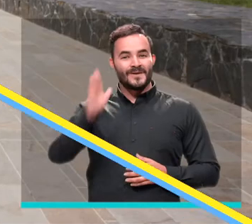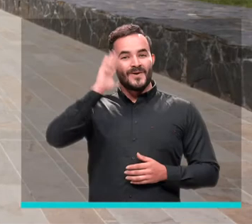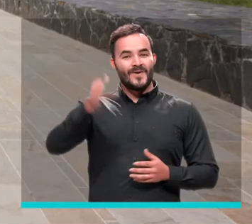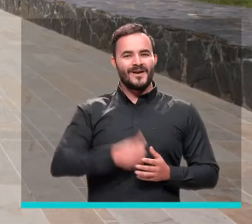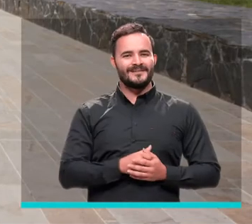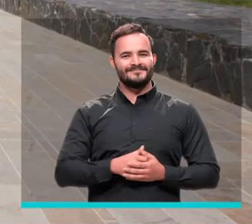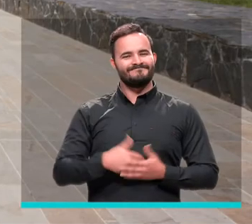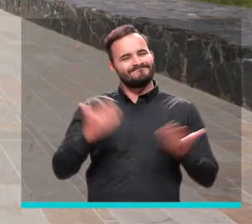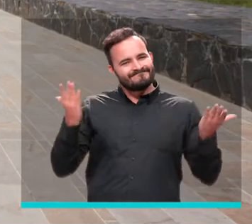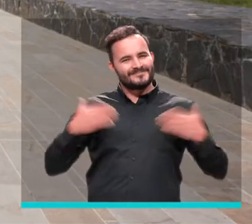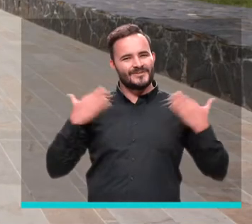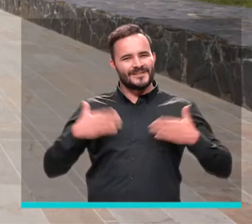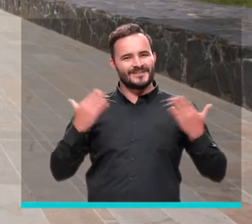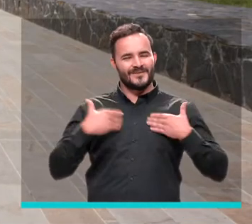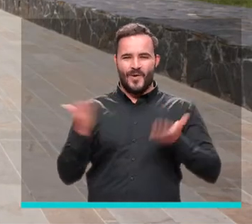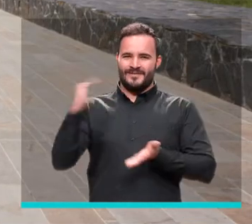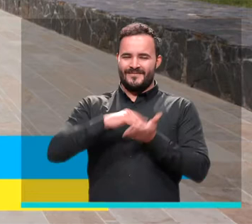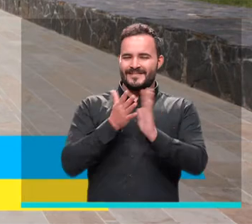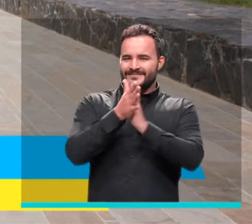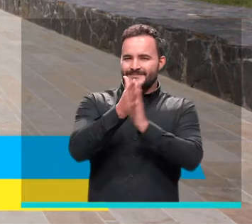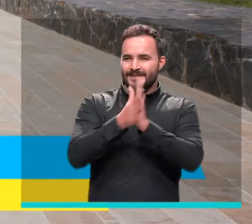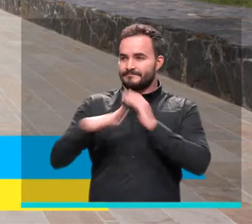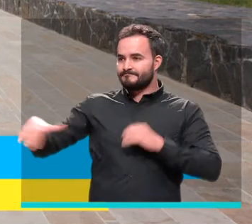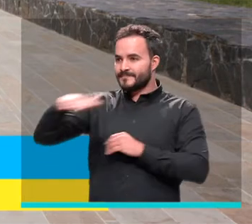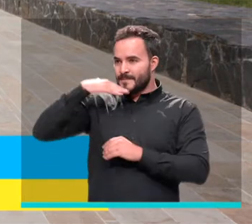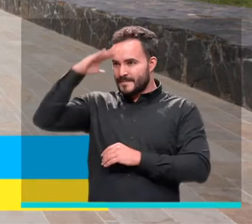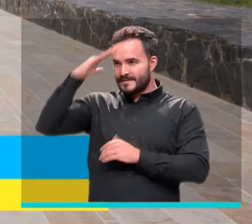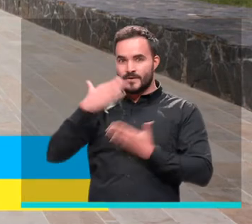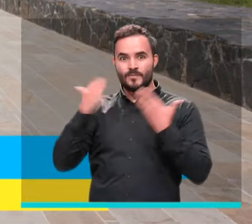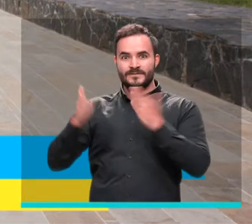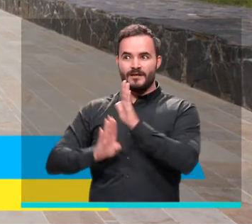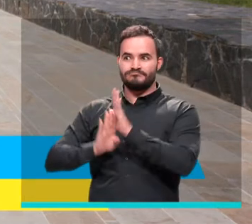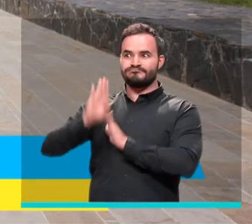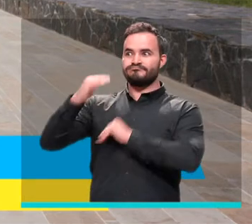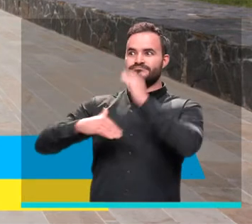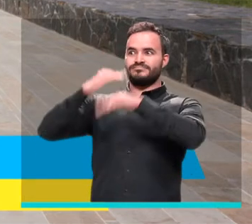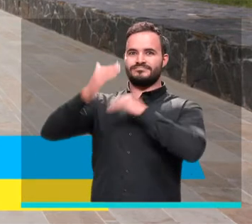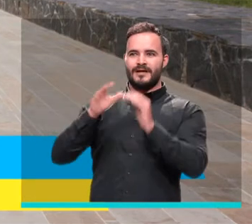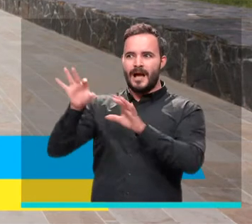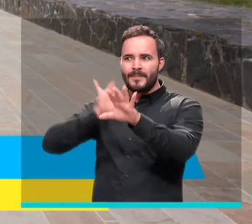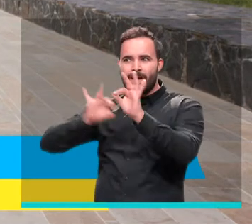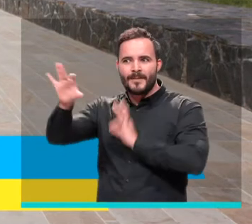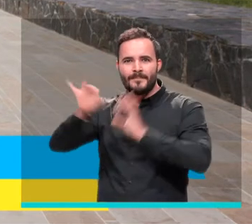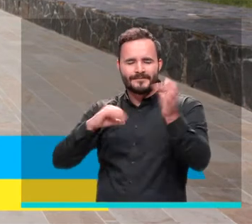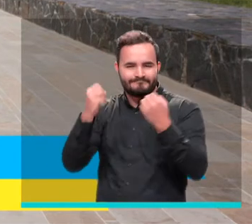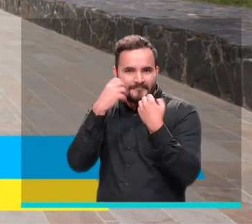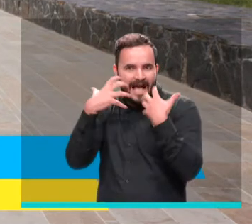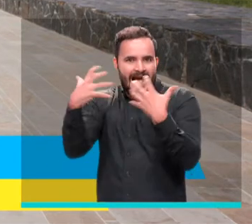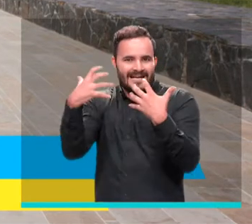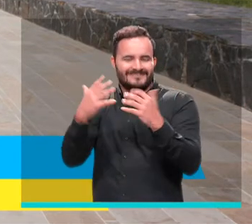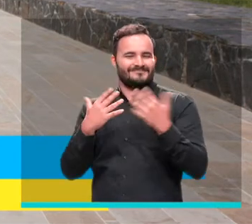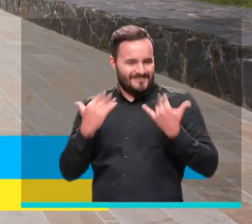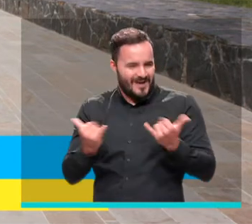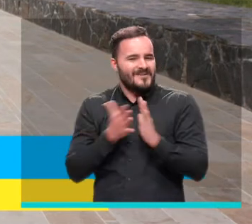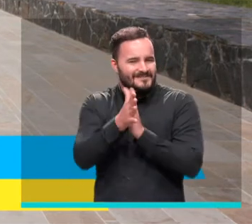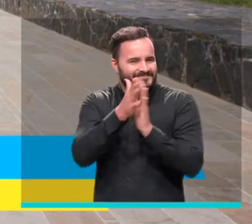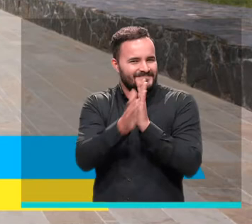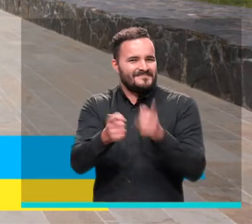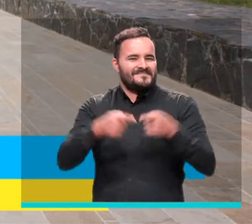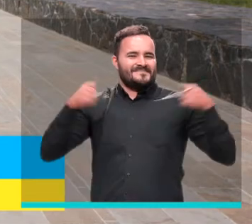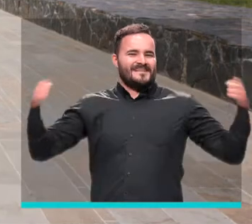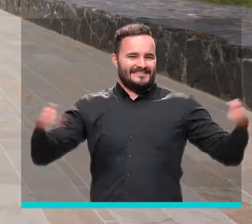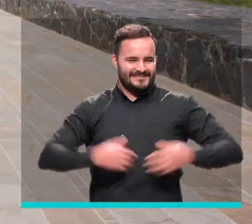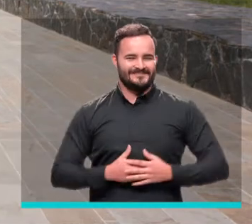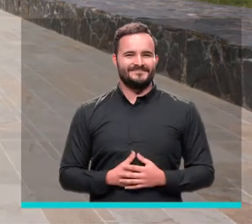Hola, es un gusto acompañarlos en una nueva emisión de Medellín Conecta TV. Aquí conocerás las historias y los hechos más destacados de